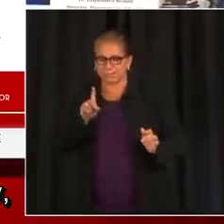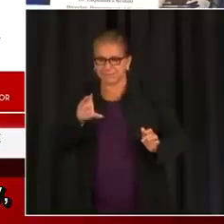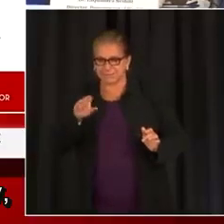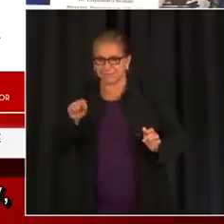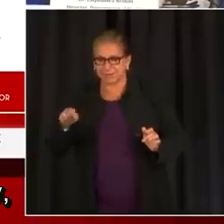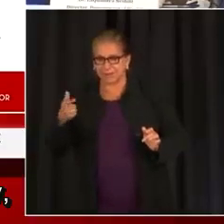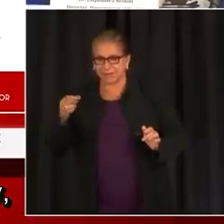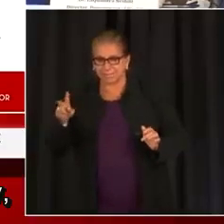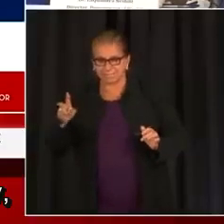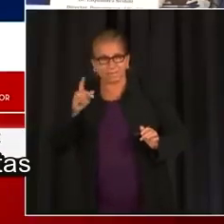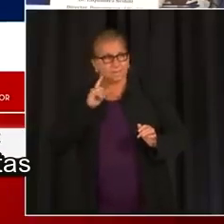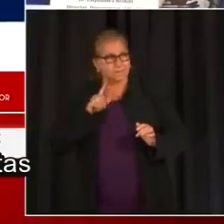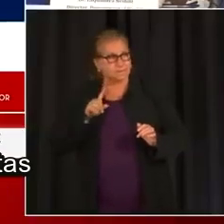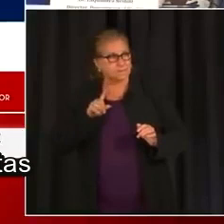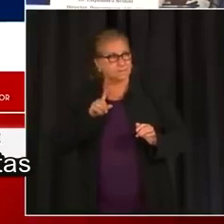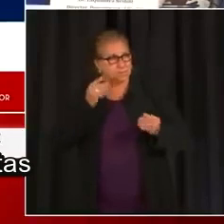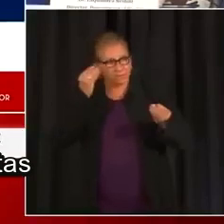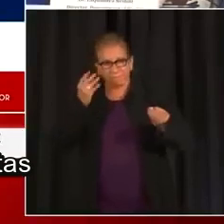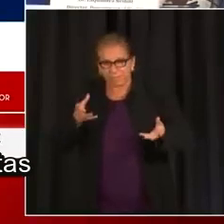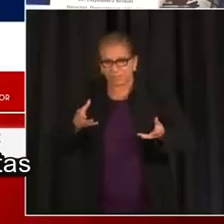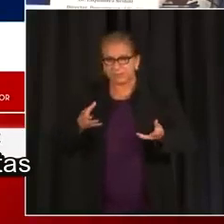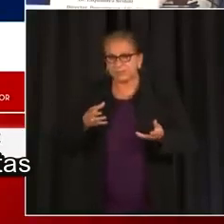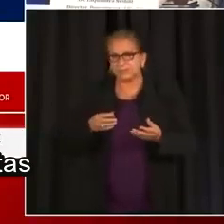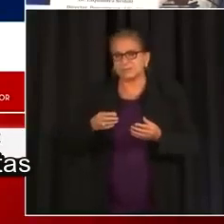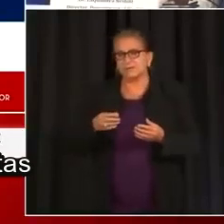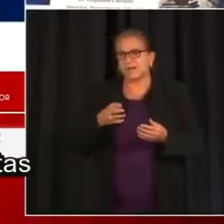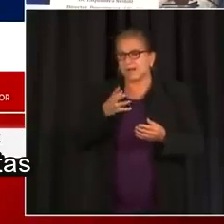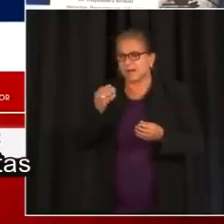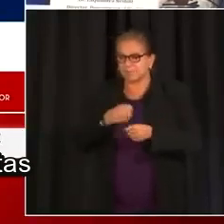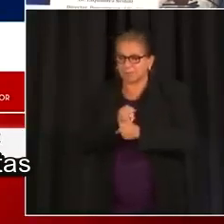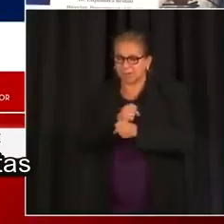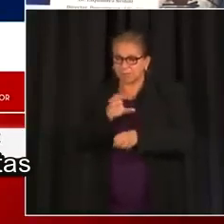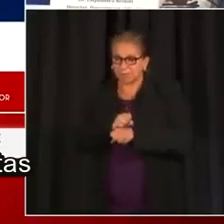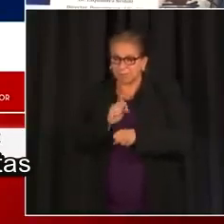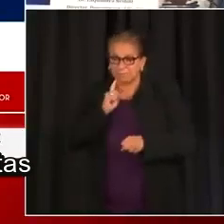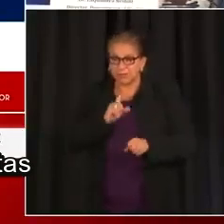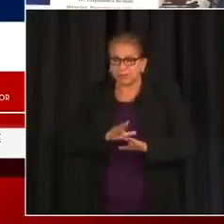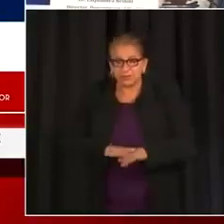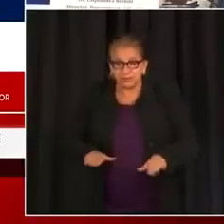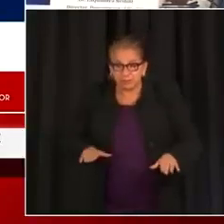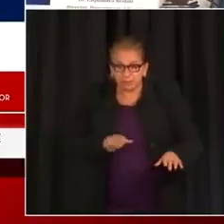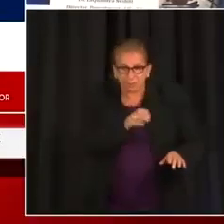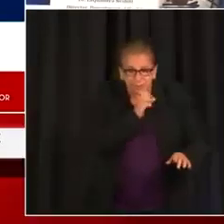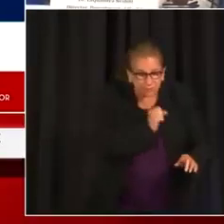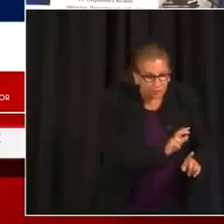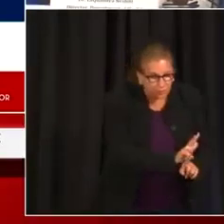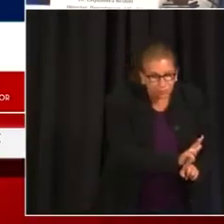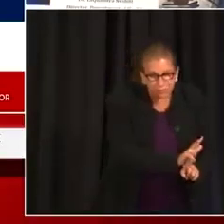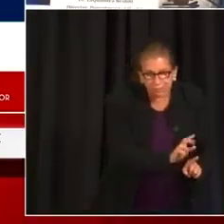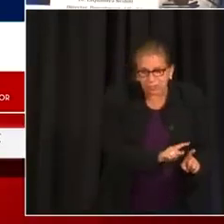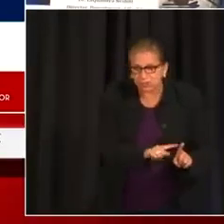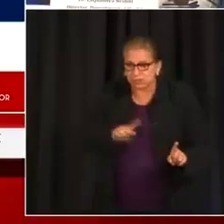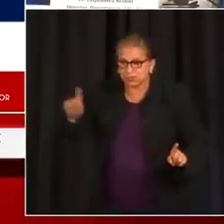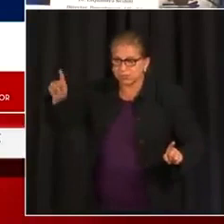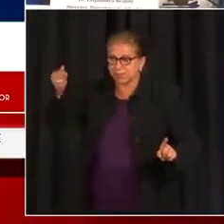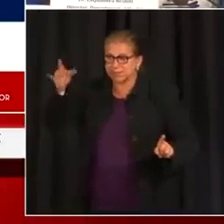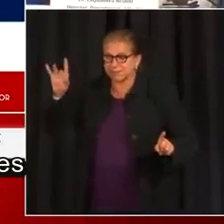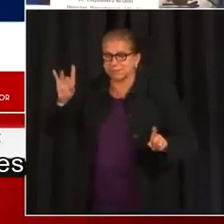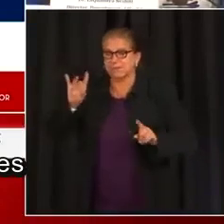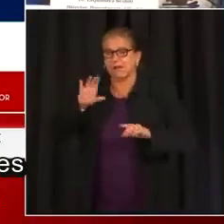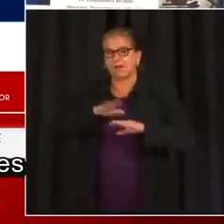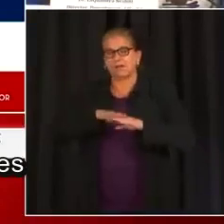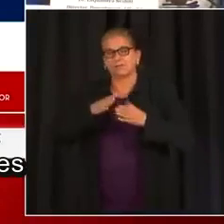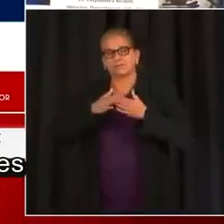vaccinate.ds.gov para que las familias puedan hacer una cita para sus hijos que tengan entre 3 a 18 años